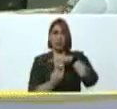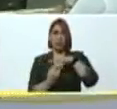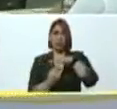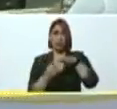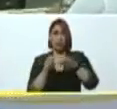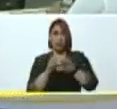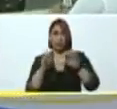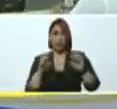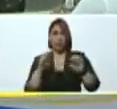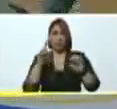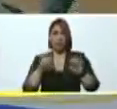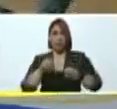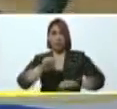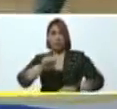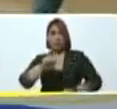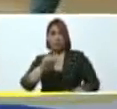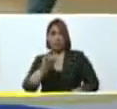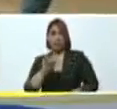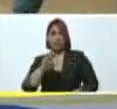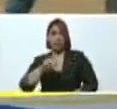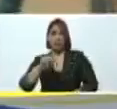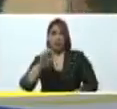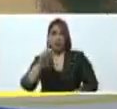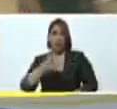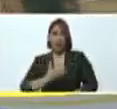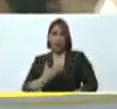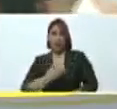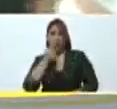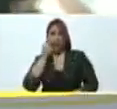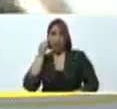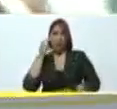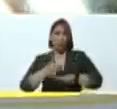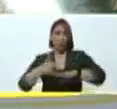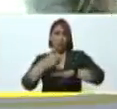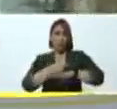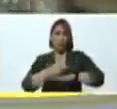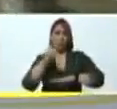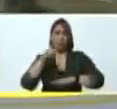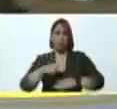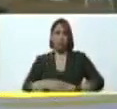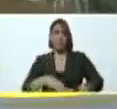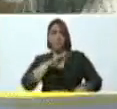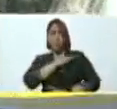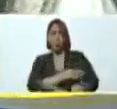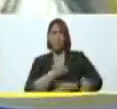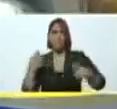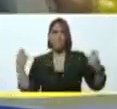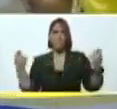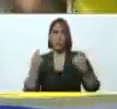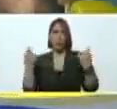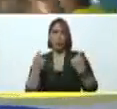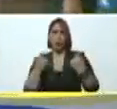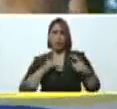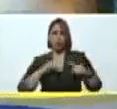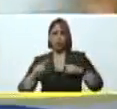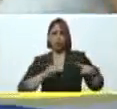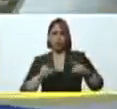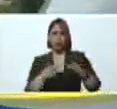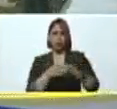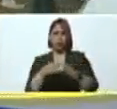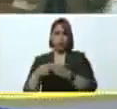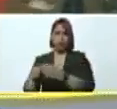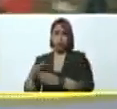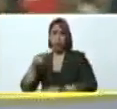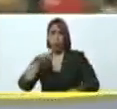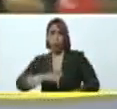al SAIME, a gobernadores, alcaldes, alcaldesa, al poder popular organizado que